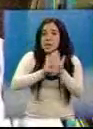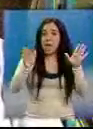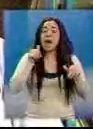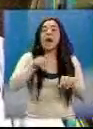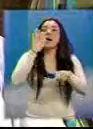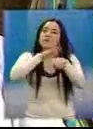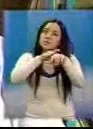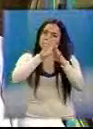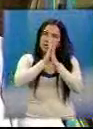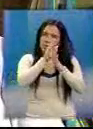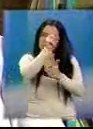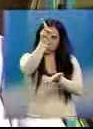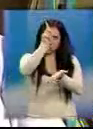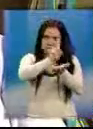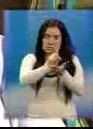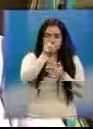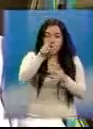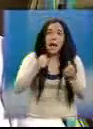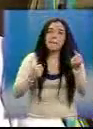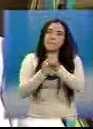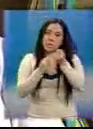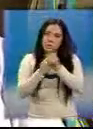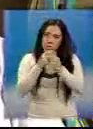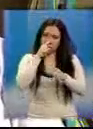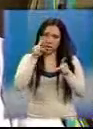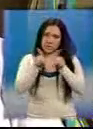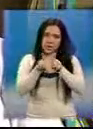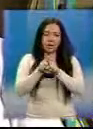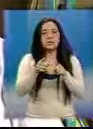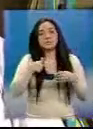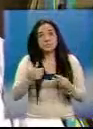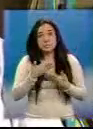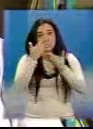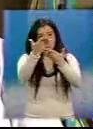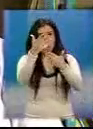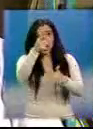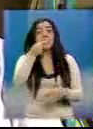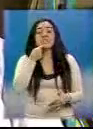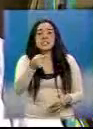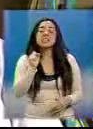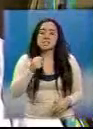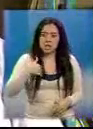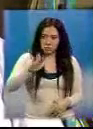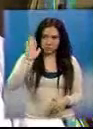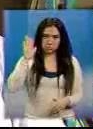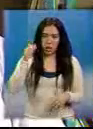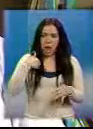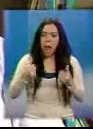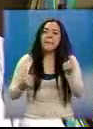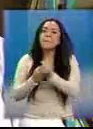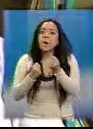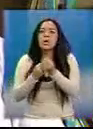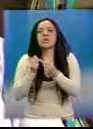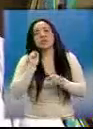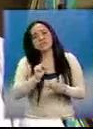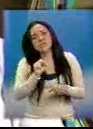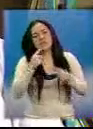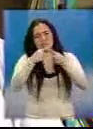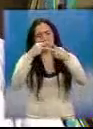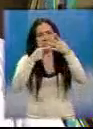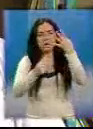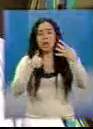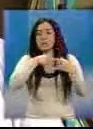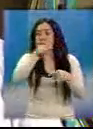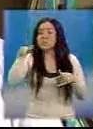contienda electoral. Es decir que todos los candidatos en su momento se comprometieron con las comunidades a resolver y apoyar de qué manera